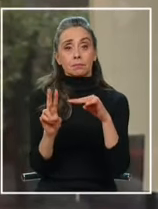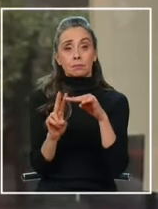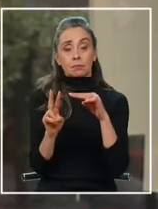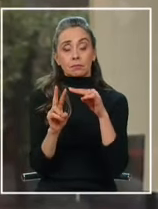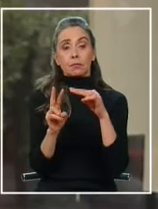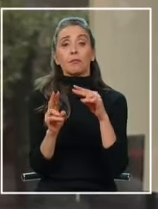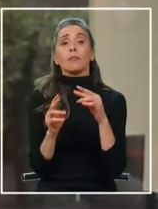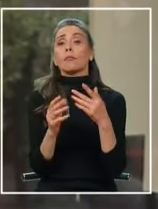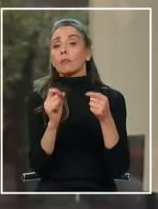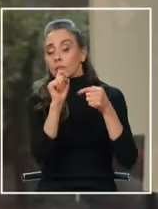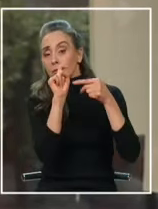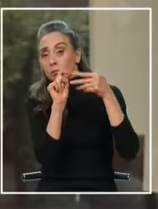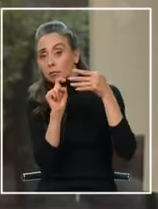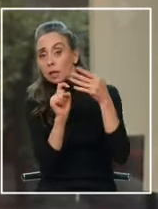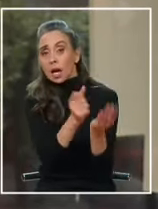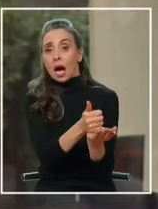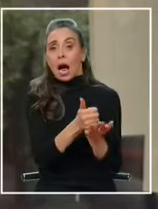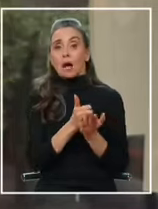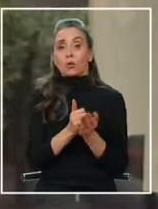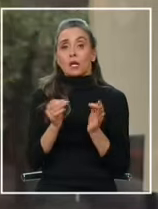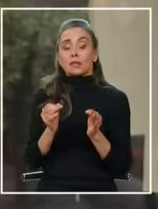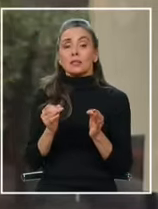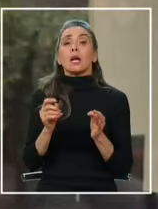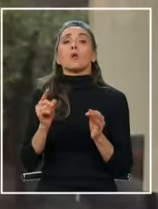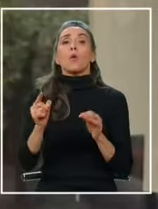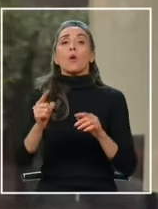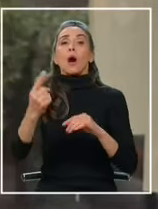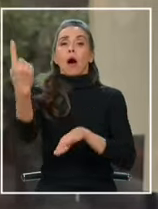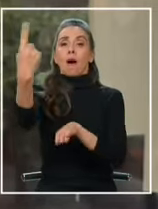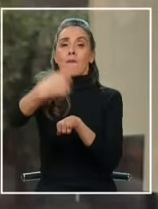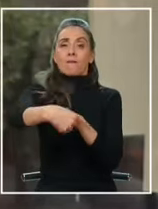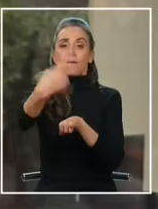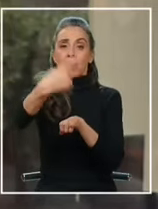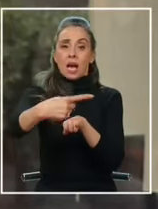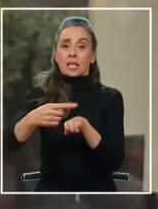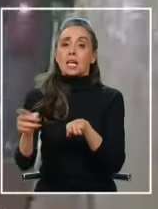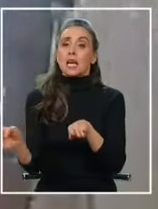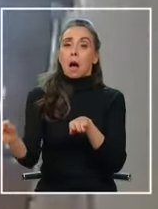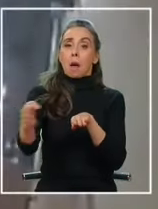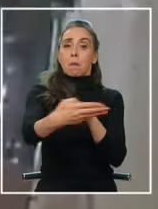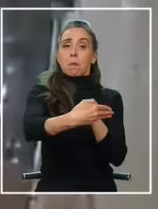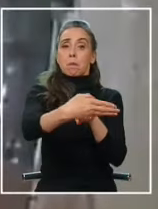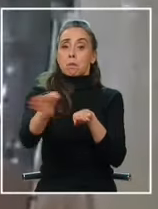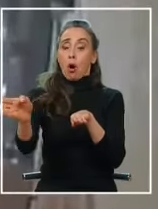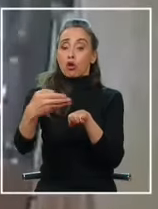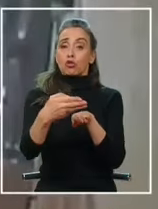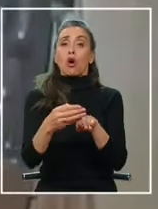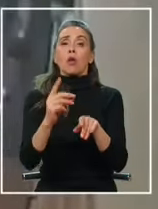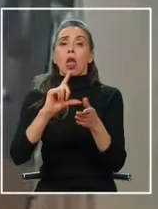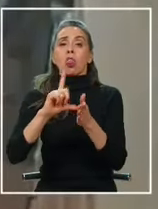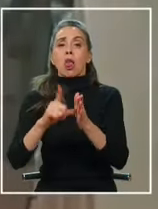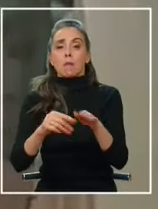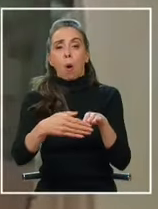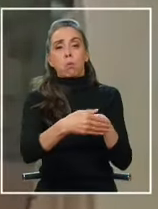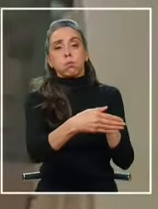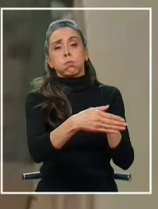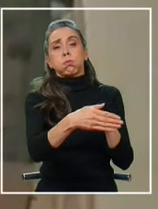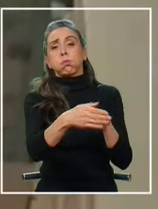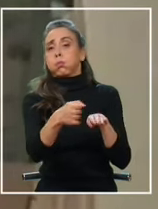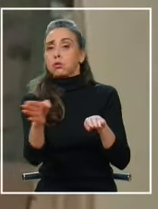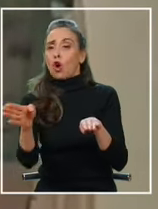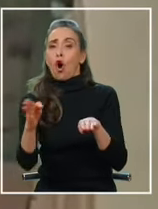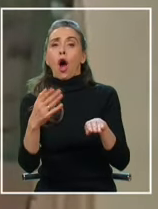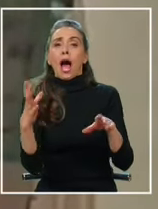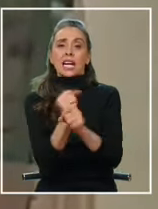algunas medidas que nos van a ayudar a que la barrera, el portón, pueda ser abierto más rápido. Evidentemente que esto acelera mucho más las